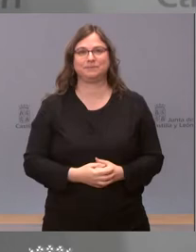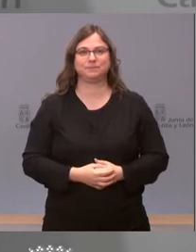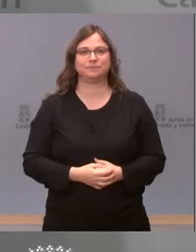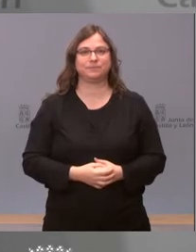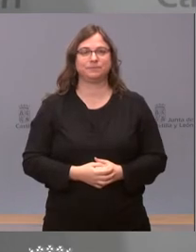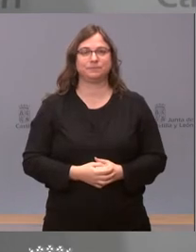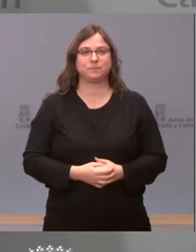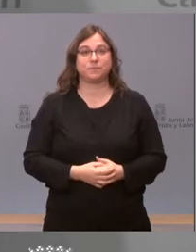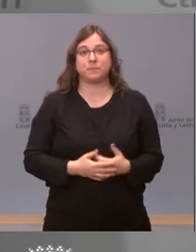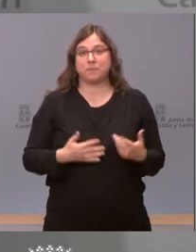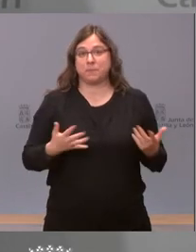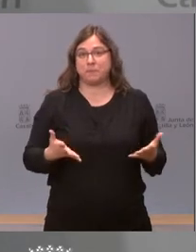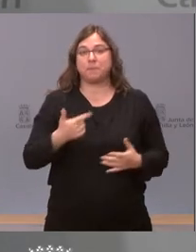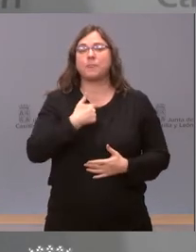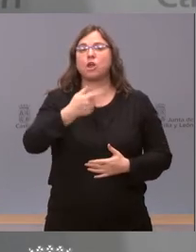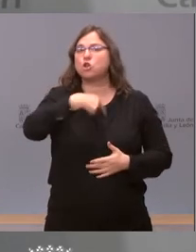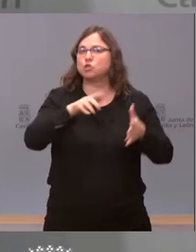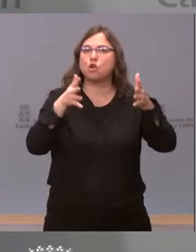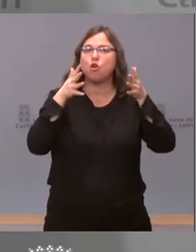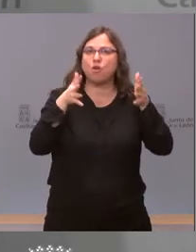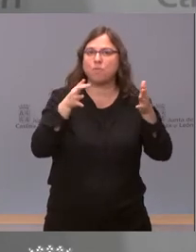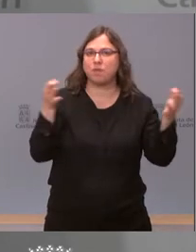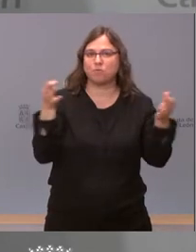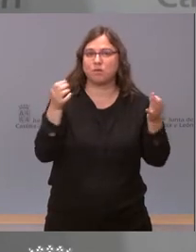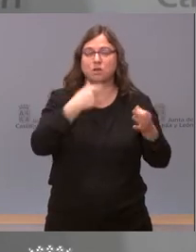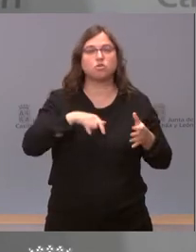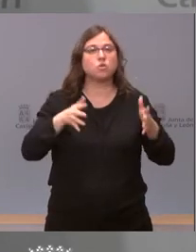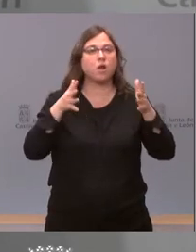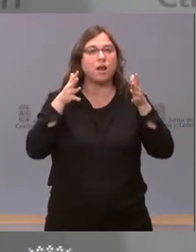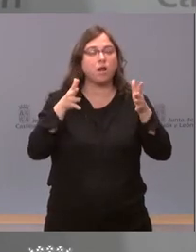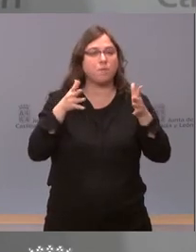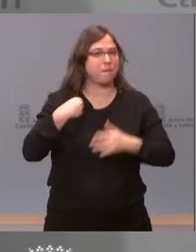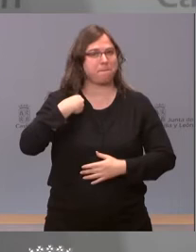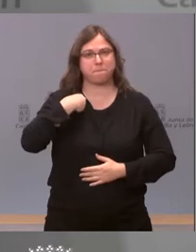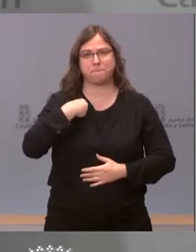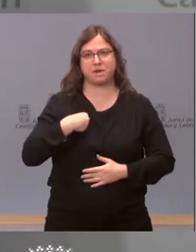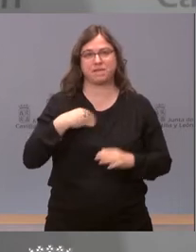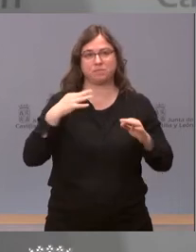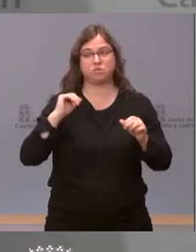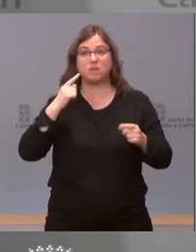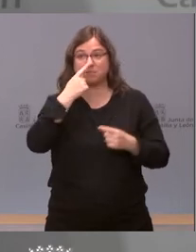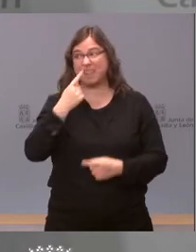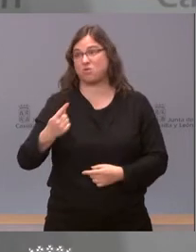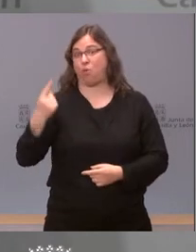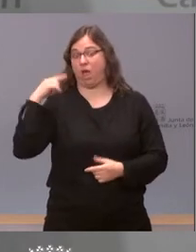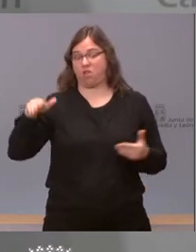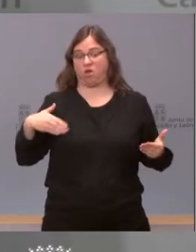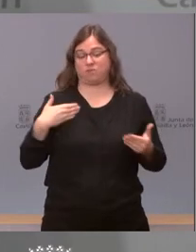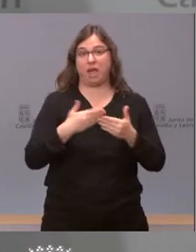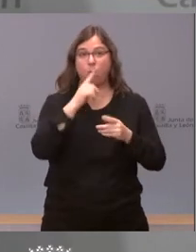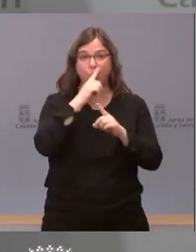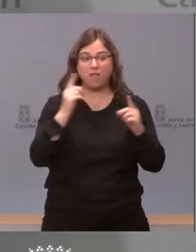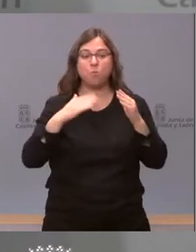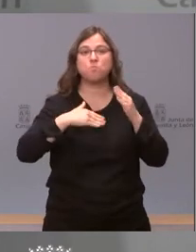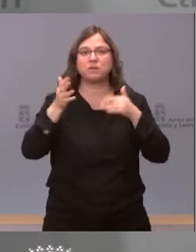Bueno, ¿qué estamos recomendando? Estamos recomendando lo mismo desde hace un año y pico. Lo